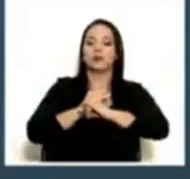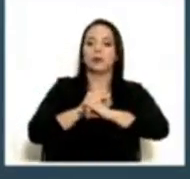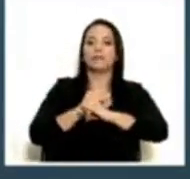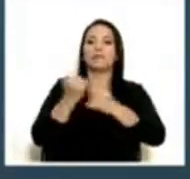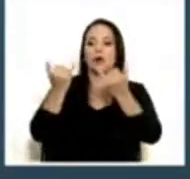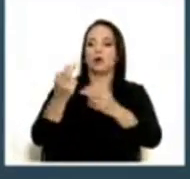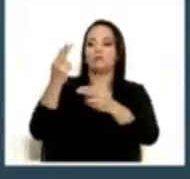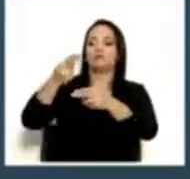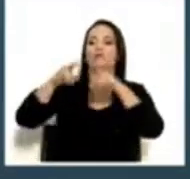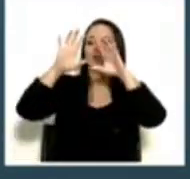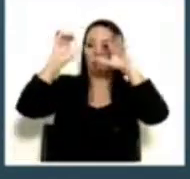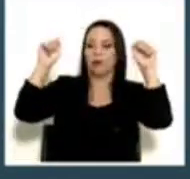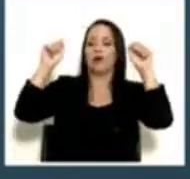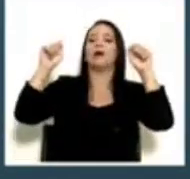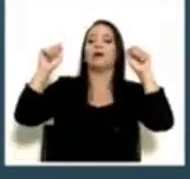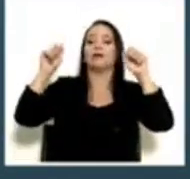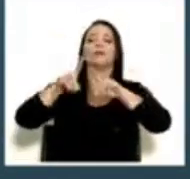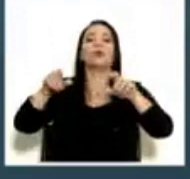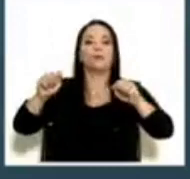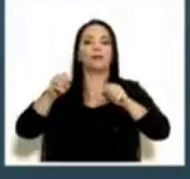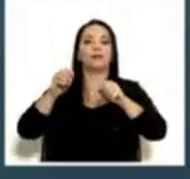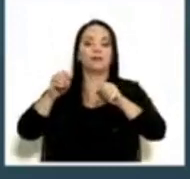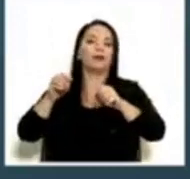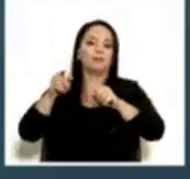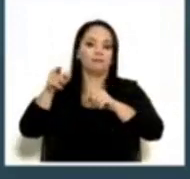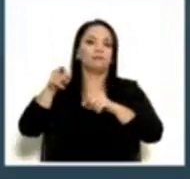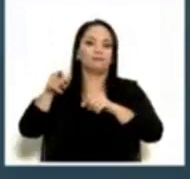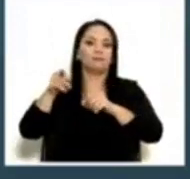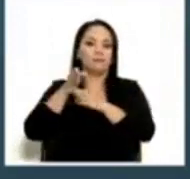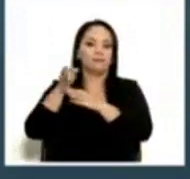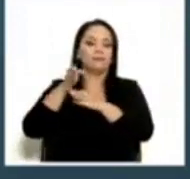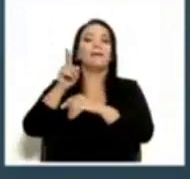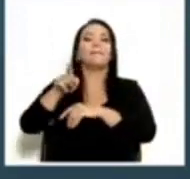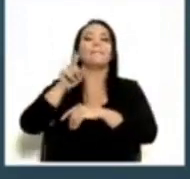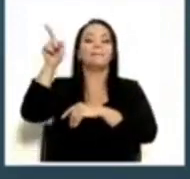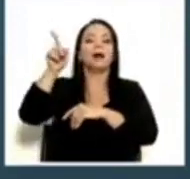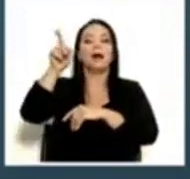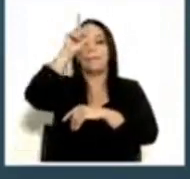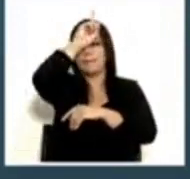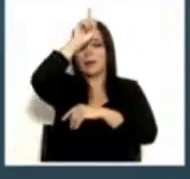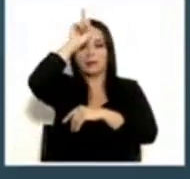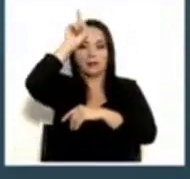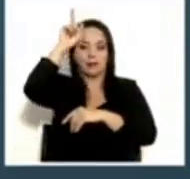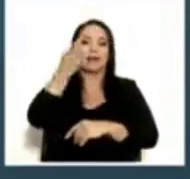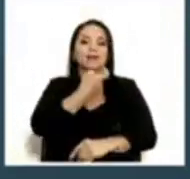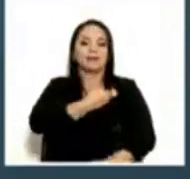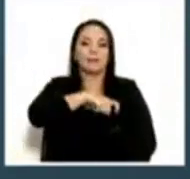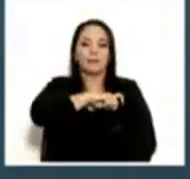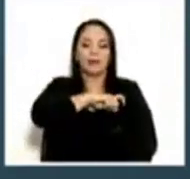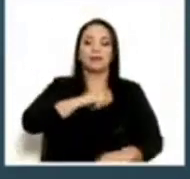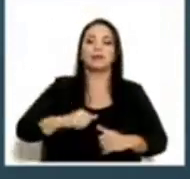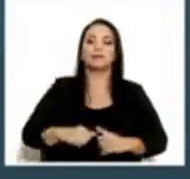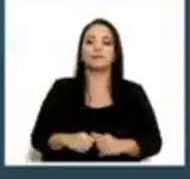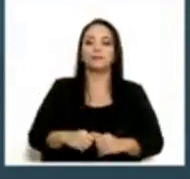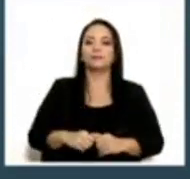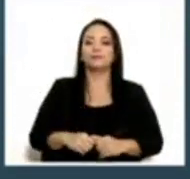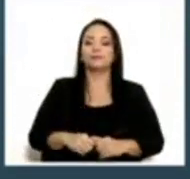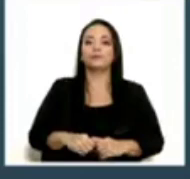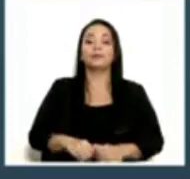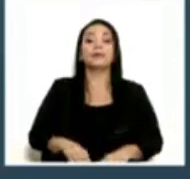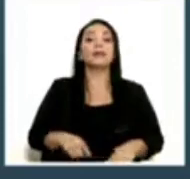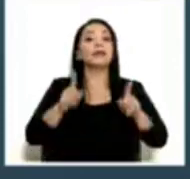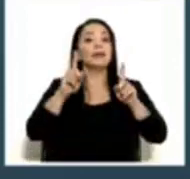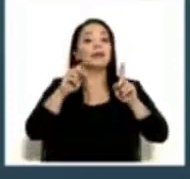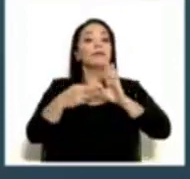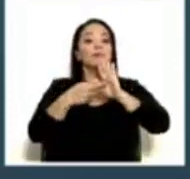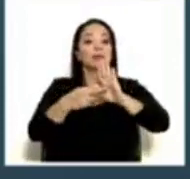embajadora diplomática con rango, estaría yendo a Madrid, España. Y para representarnos en